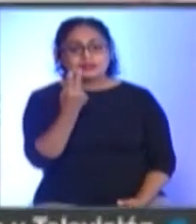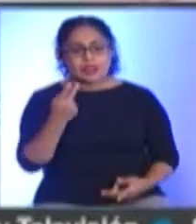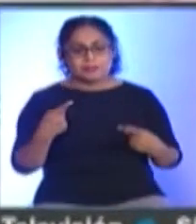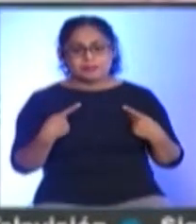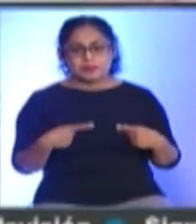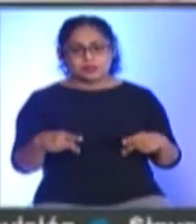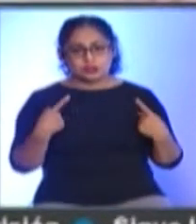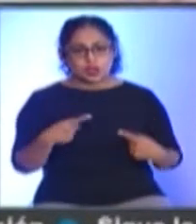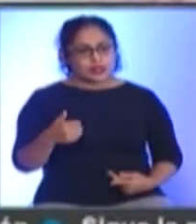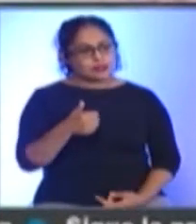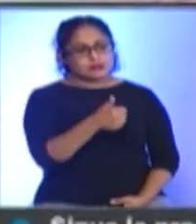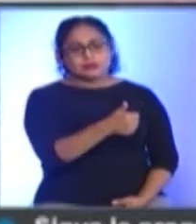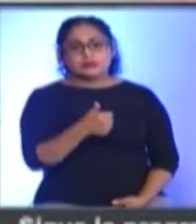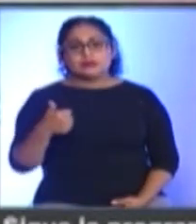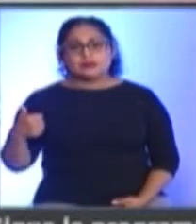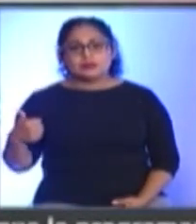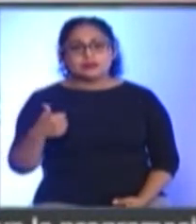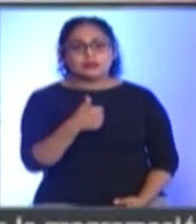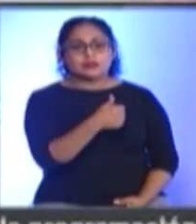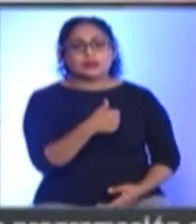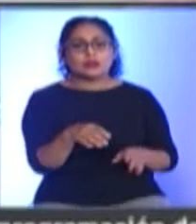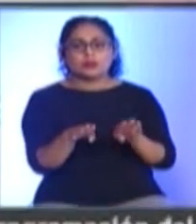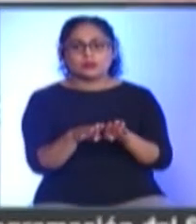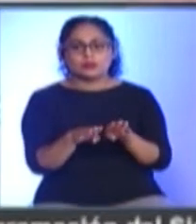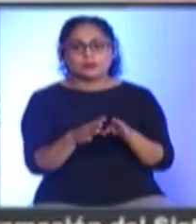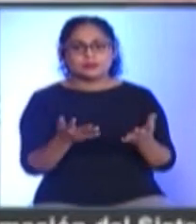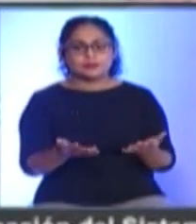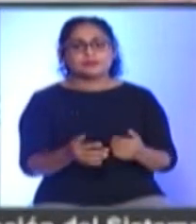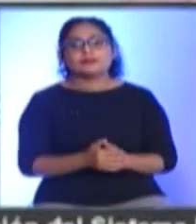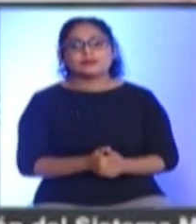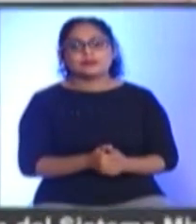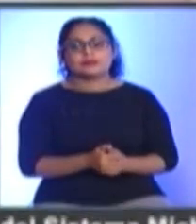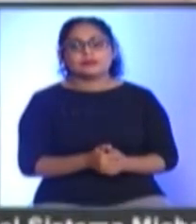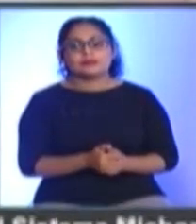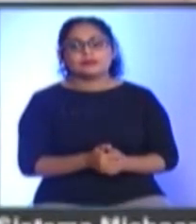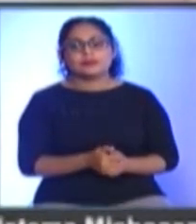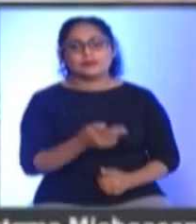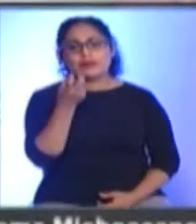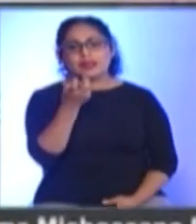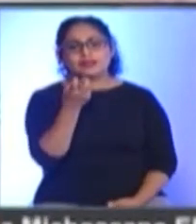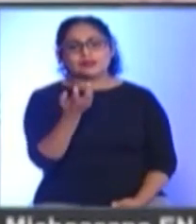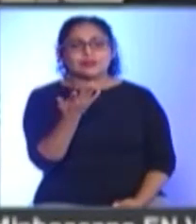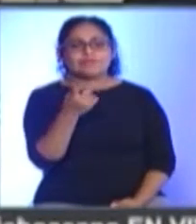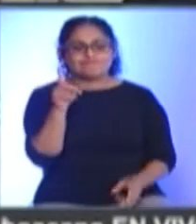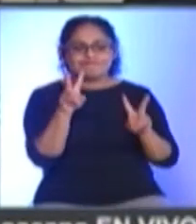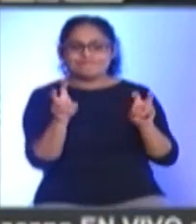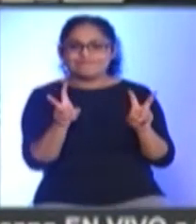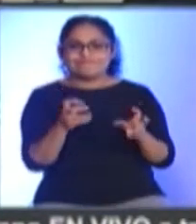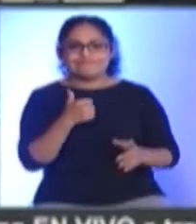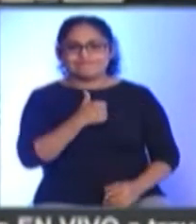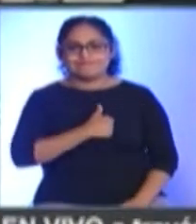a las instalaciones del DIF Y bueno, pues es un tema que lamento